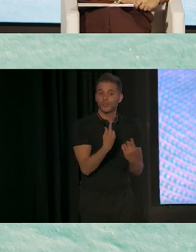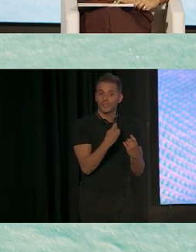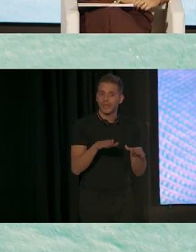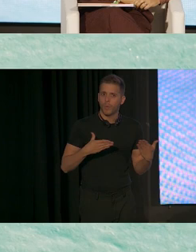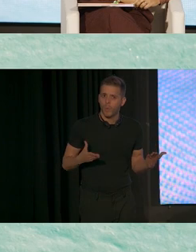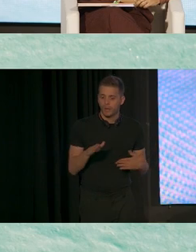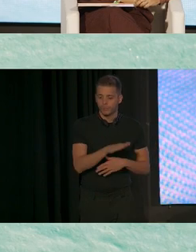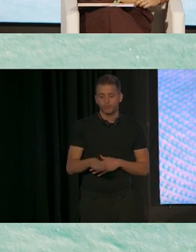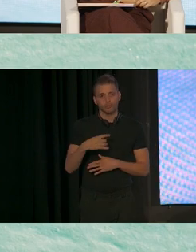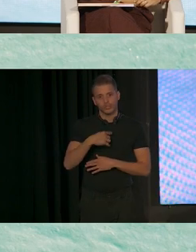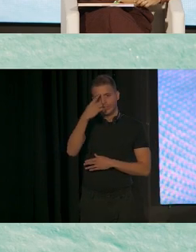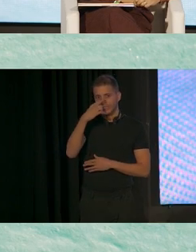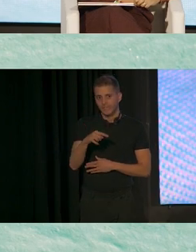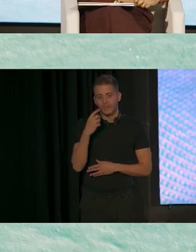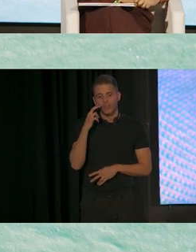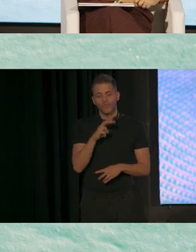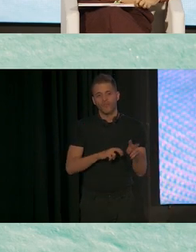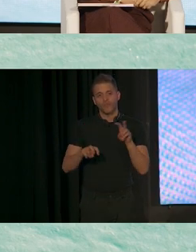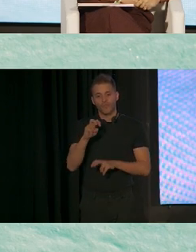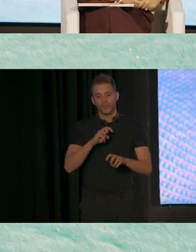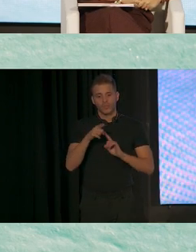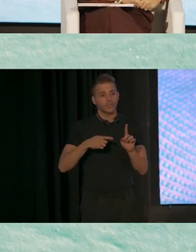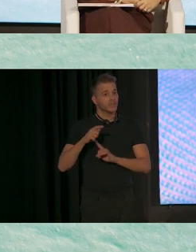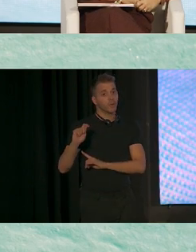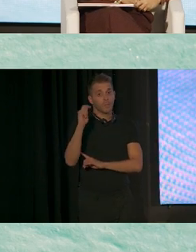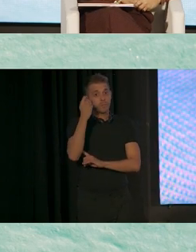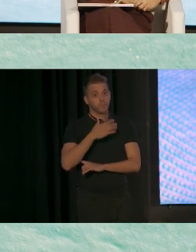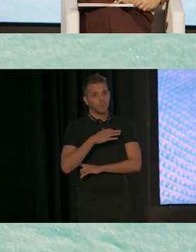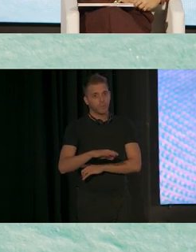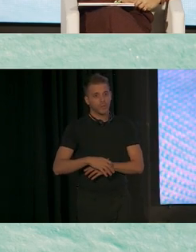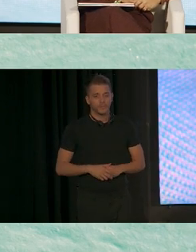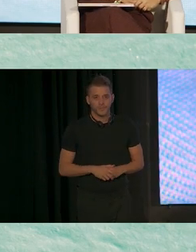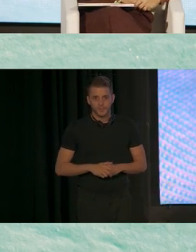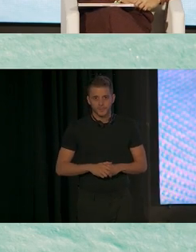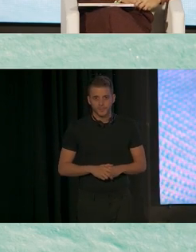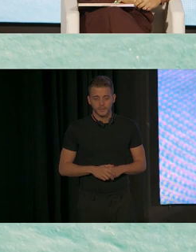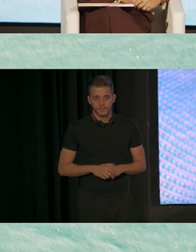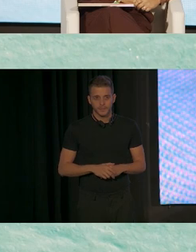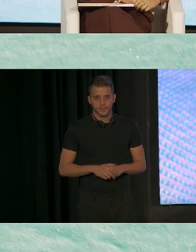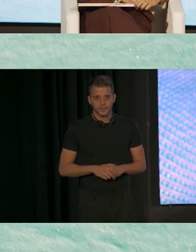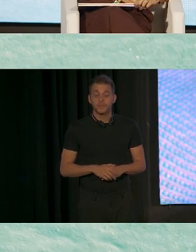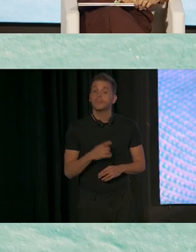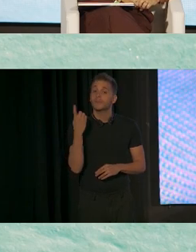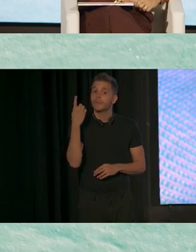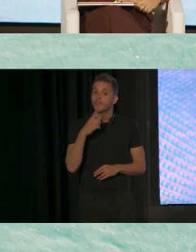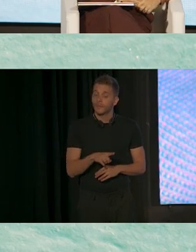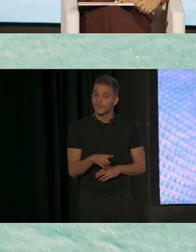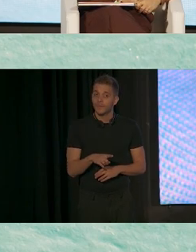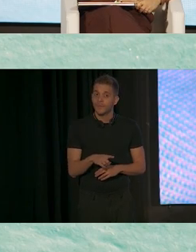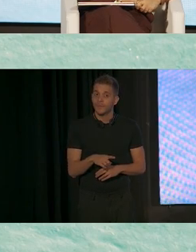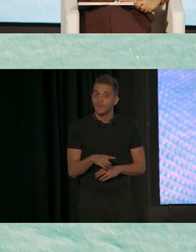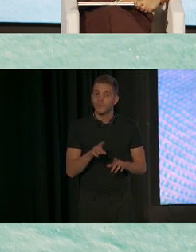apoyo que necesitan para tener ese éxito en la escuela. Y también puedo consultar a un